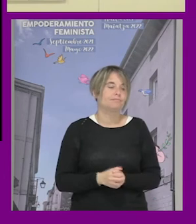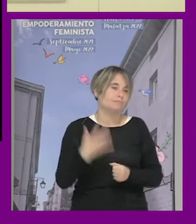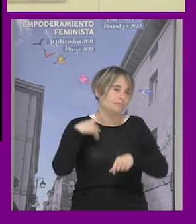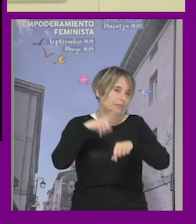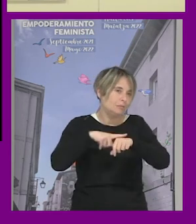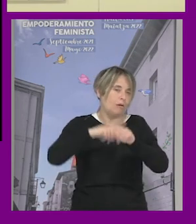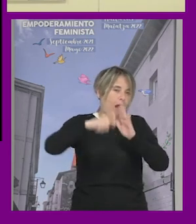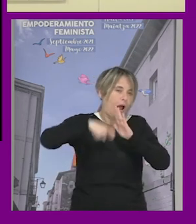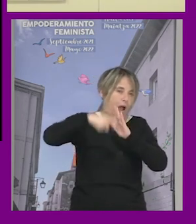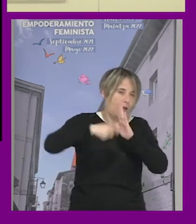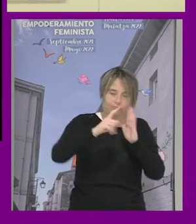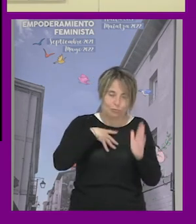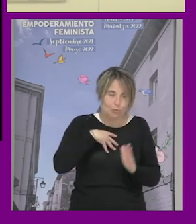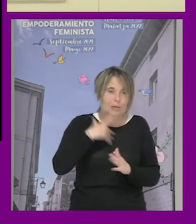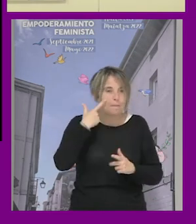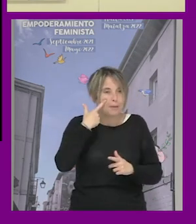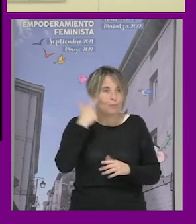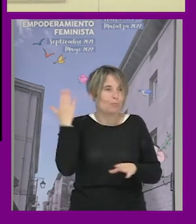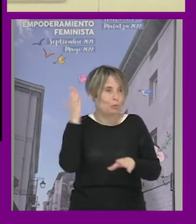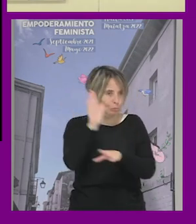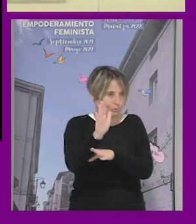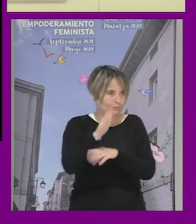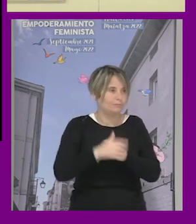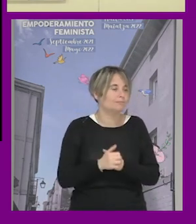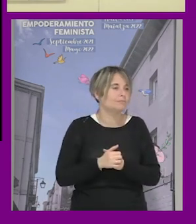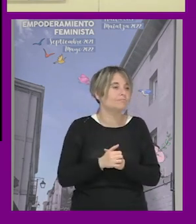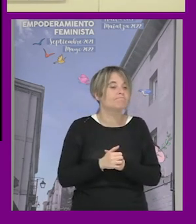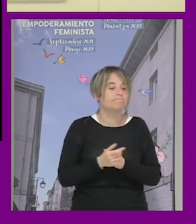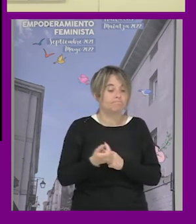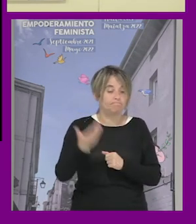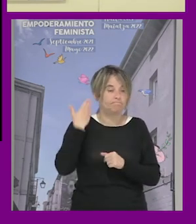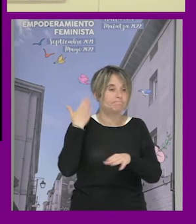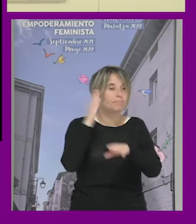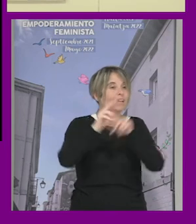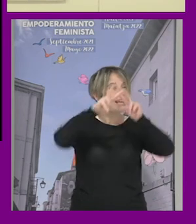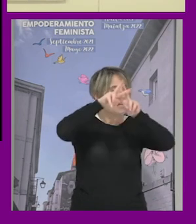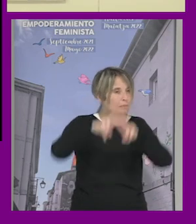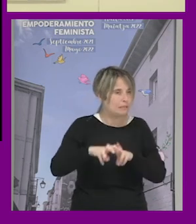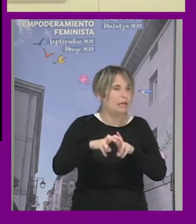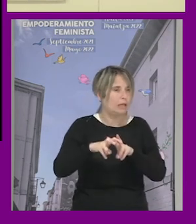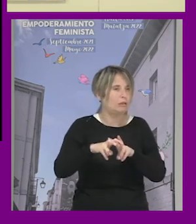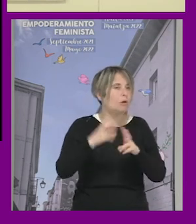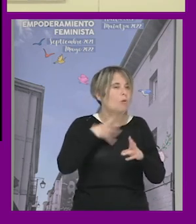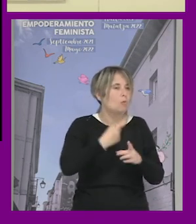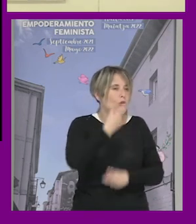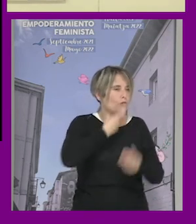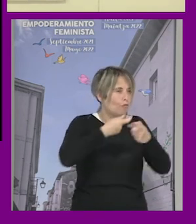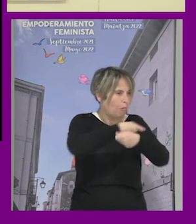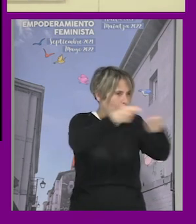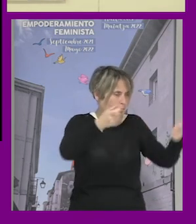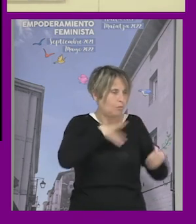ya pero quería plantear que hicimos una investigación si a alguien le interesa le puedo pasar más información